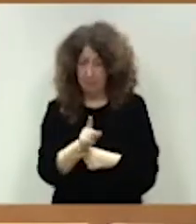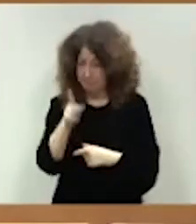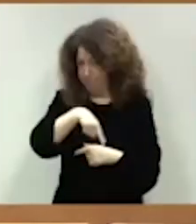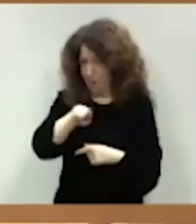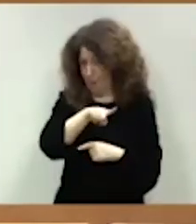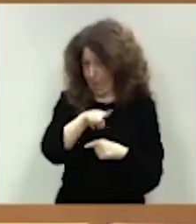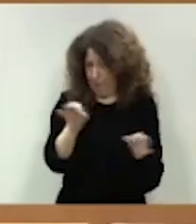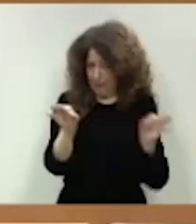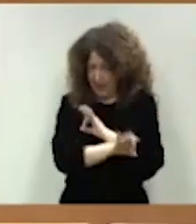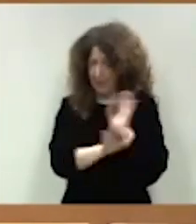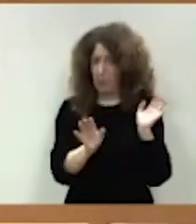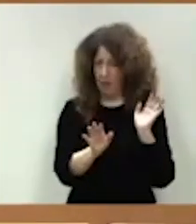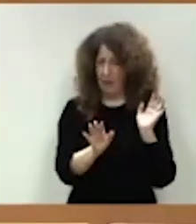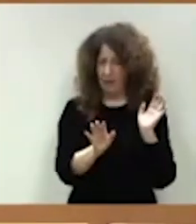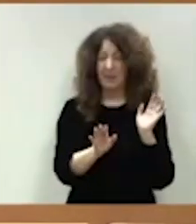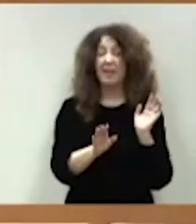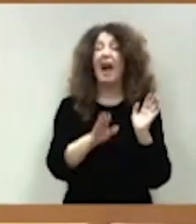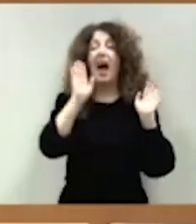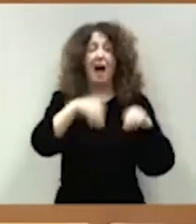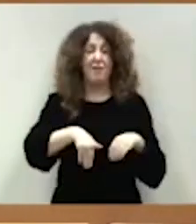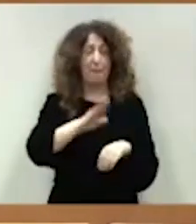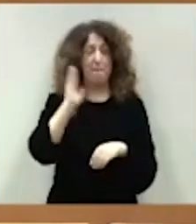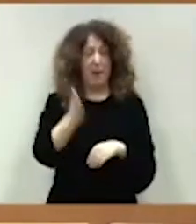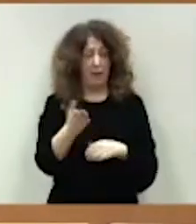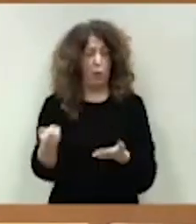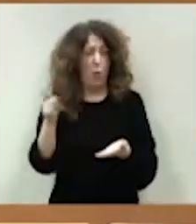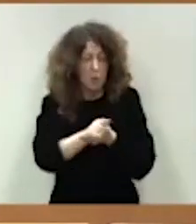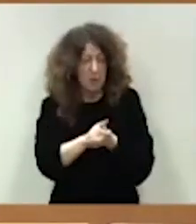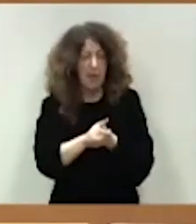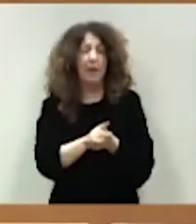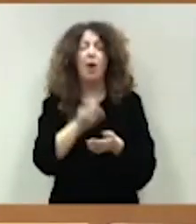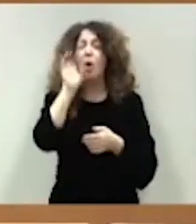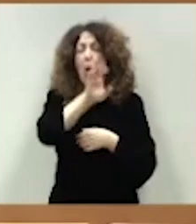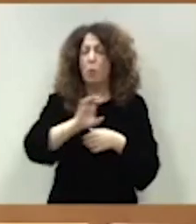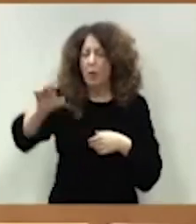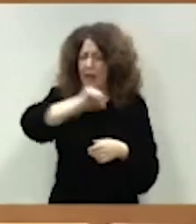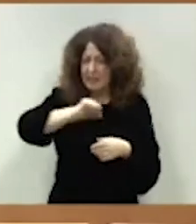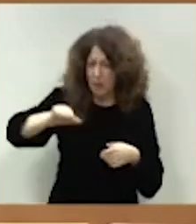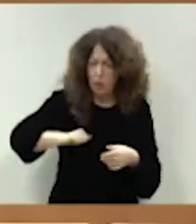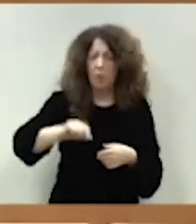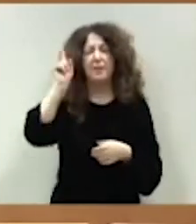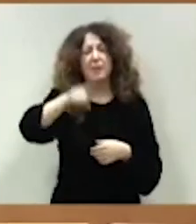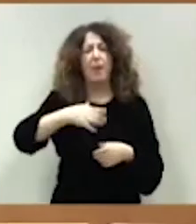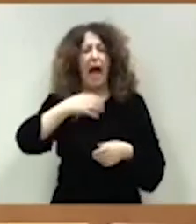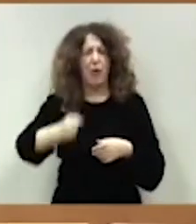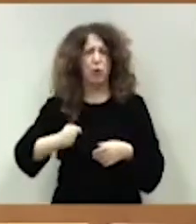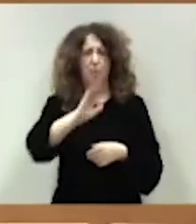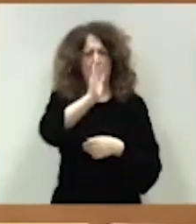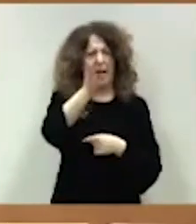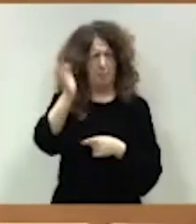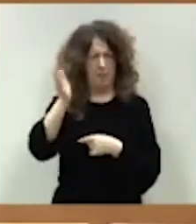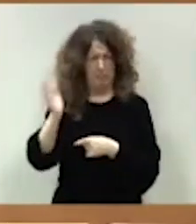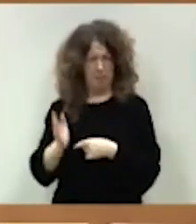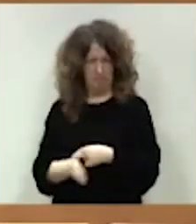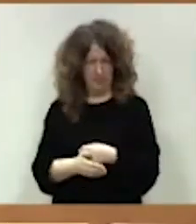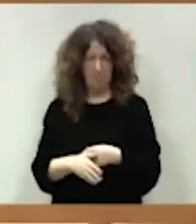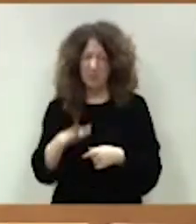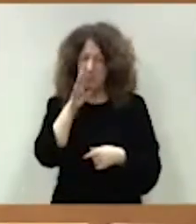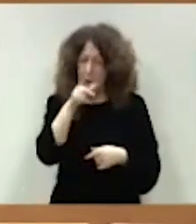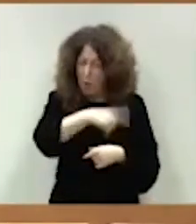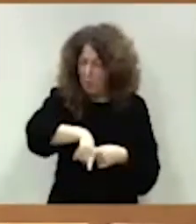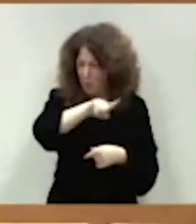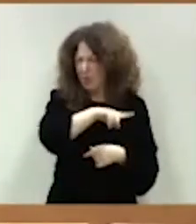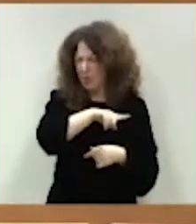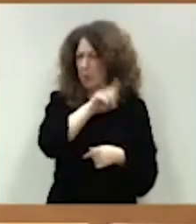equivocan y vuelven a perjudicar a comunidades autónomas y ayuntamientos. Porque, señorías del Partido Popular,